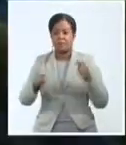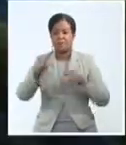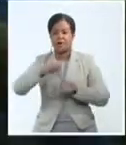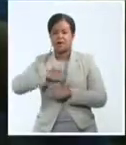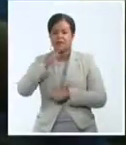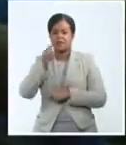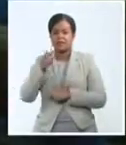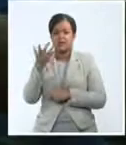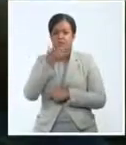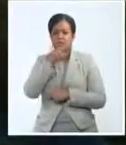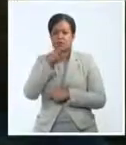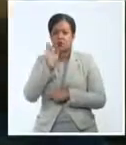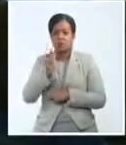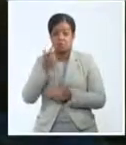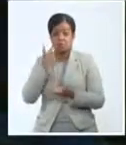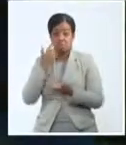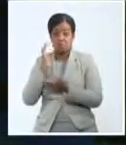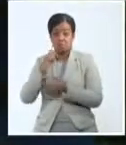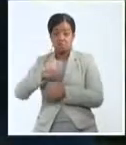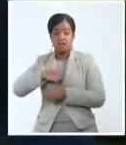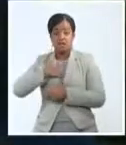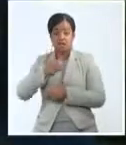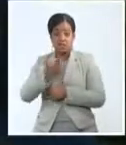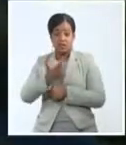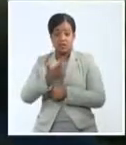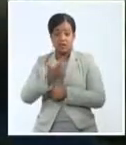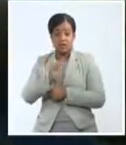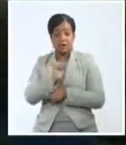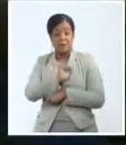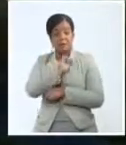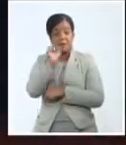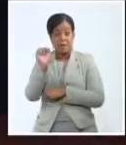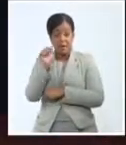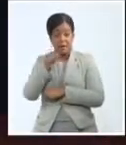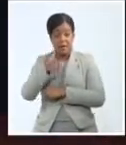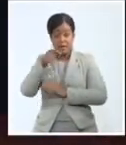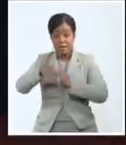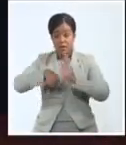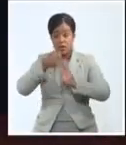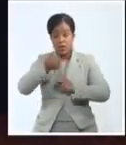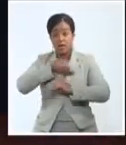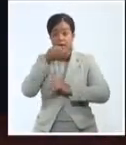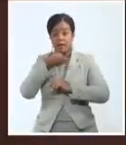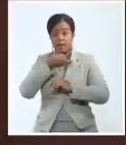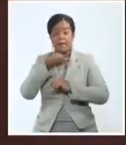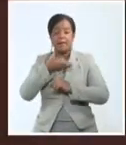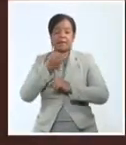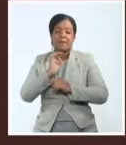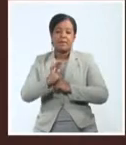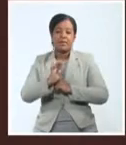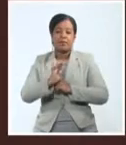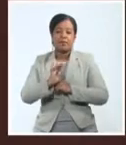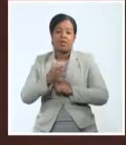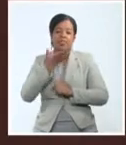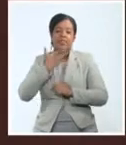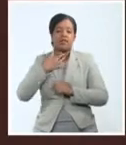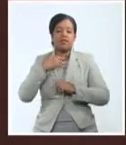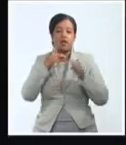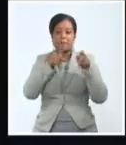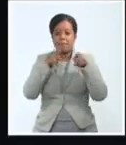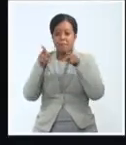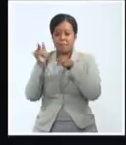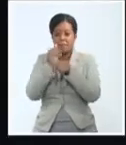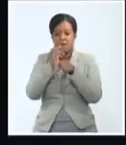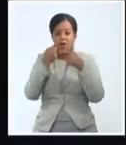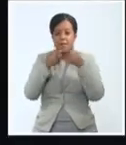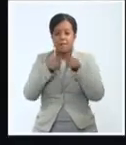Anel Perdomo y Omar Franco. Durante la premiere, Quique Álvarez reveló que el filme nació del sueño de hacer un documental, pero el proceso